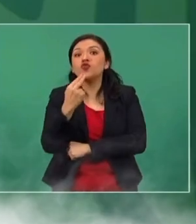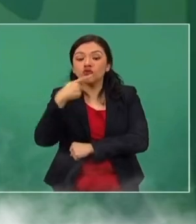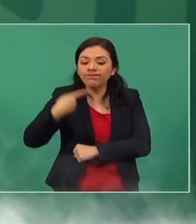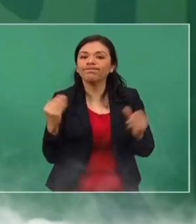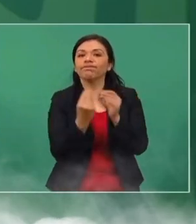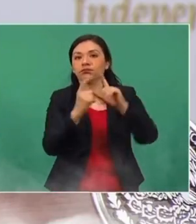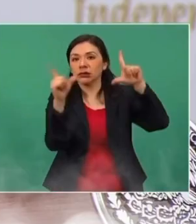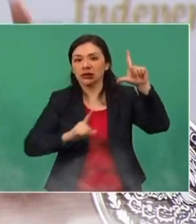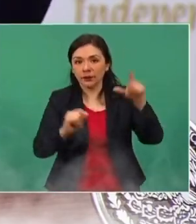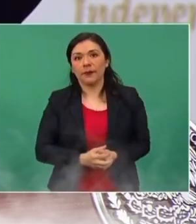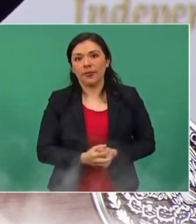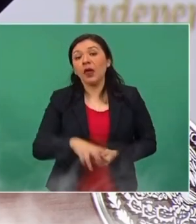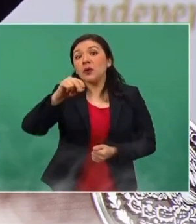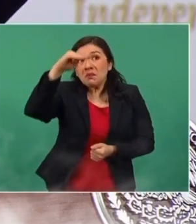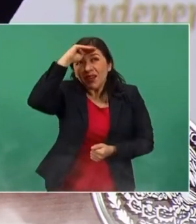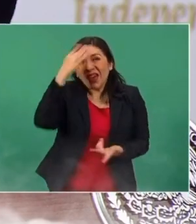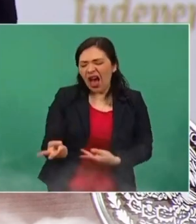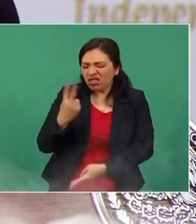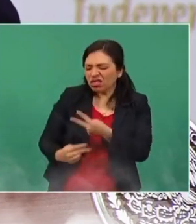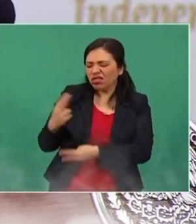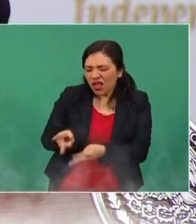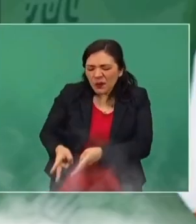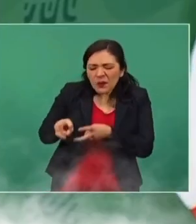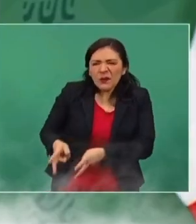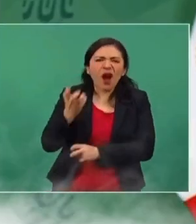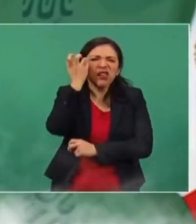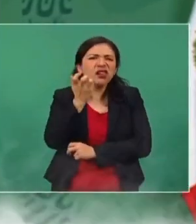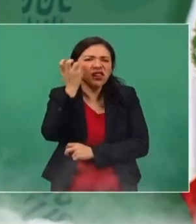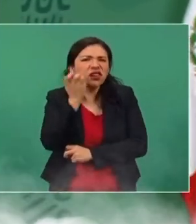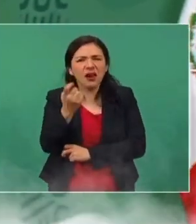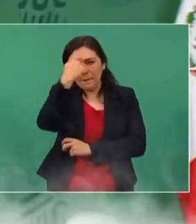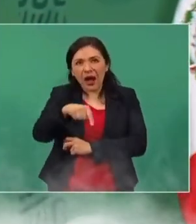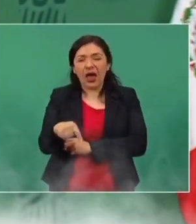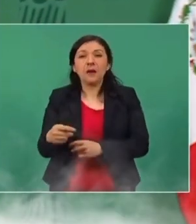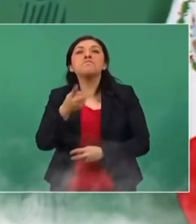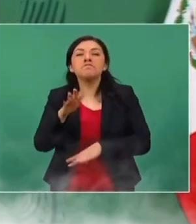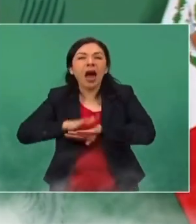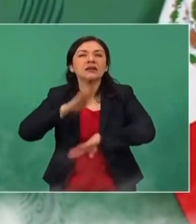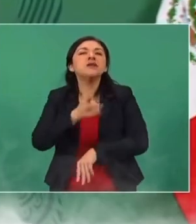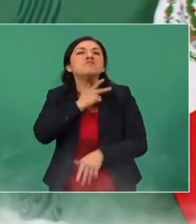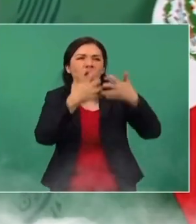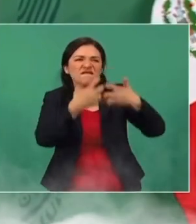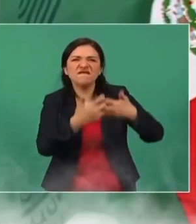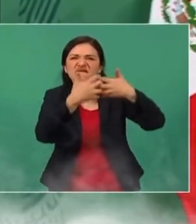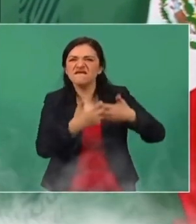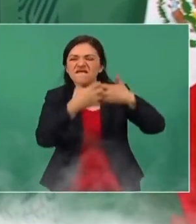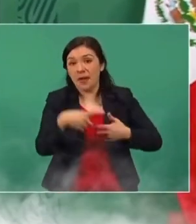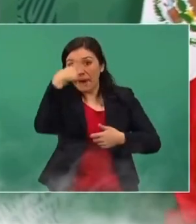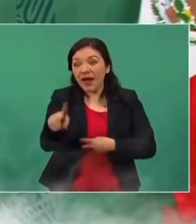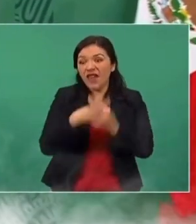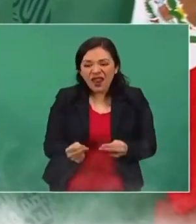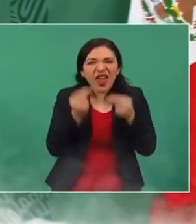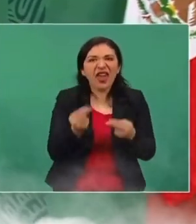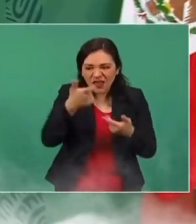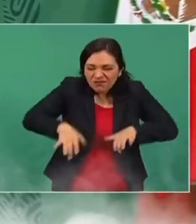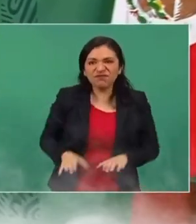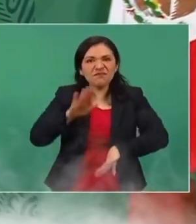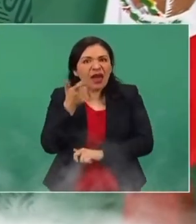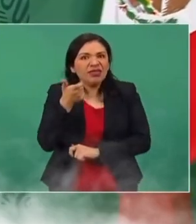interno. No producir petróleo sin límites para tener dinero